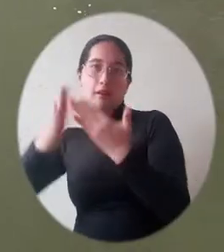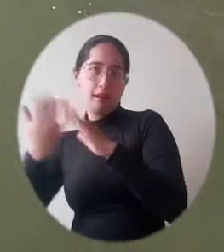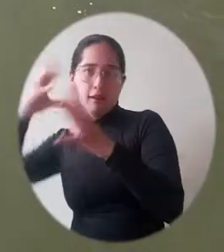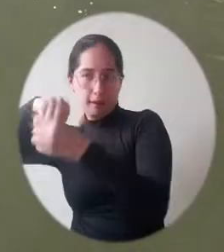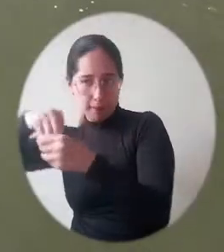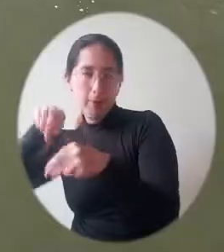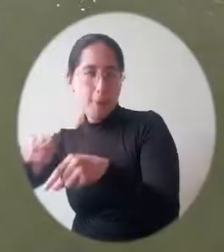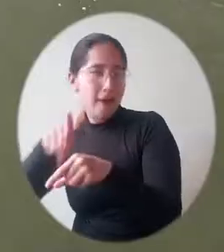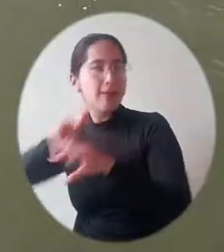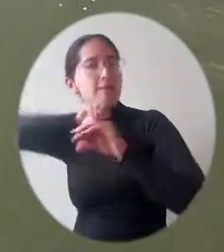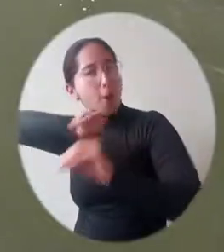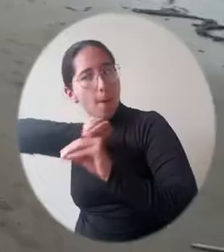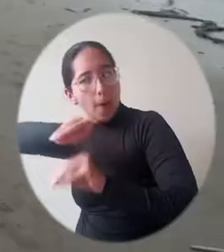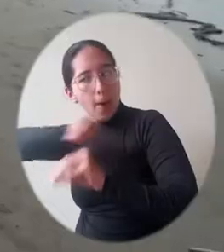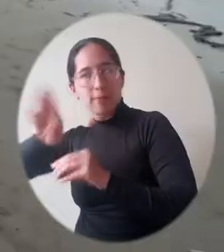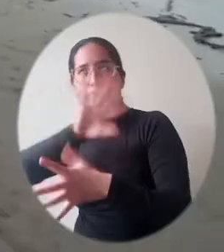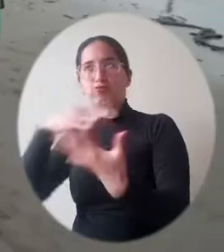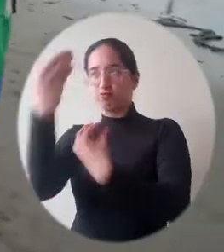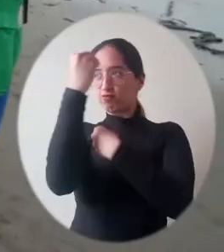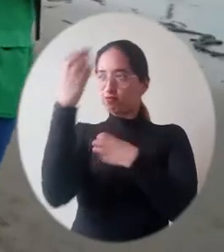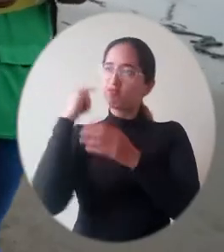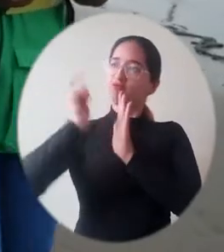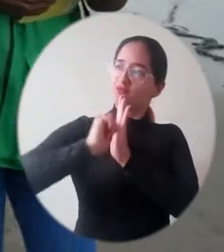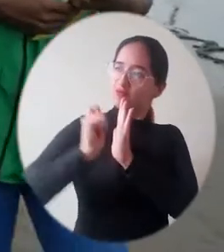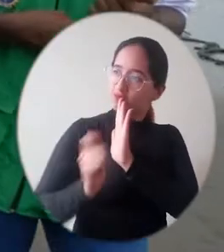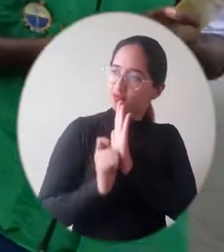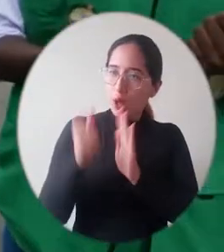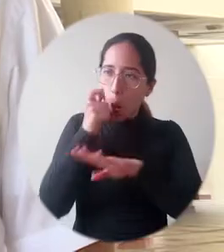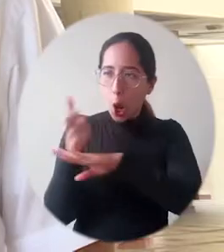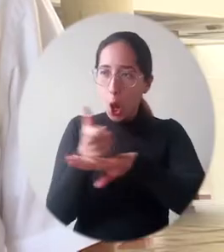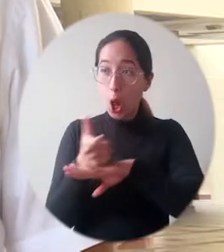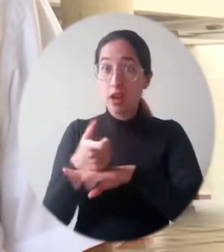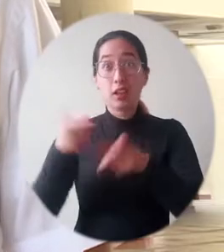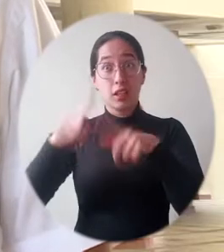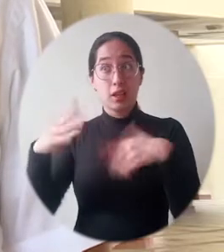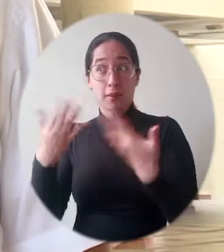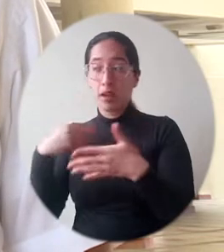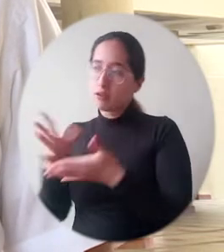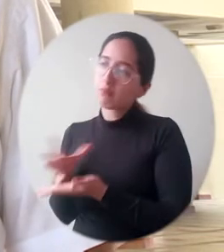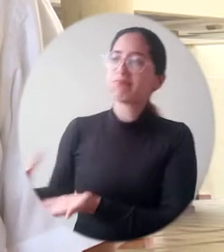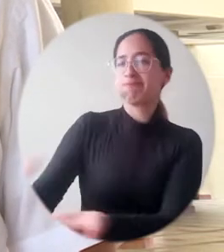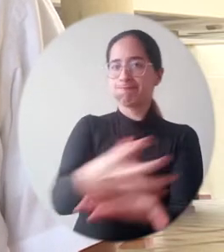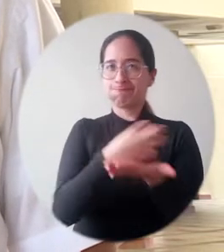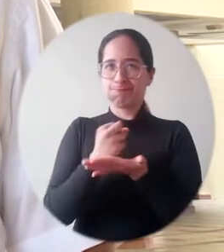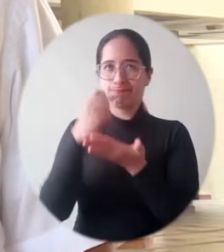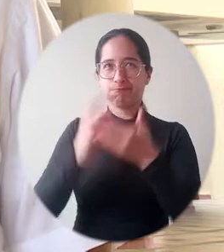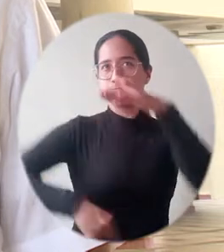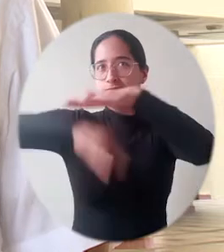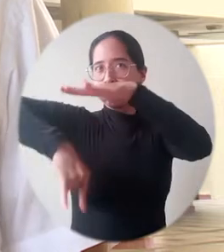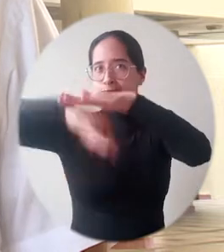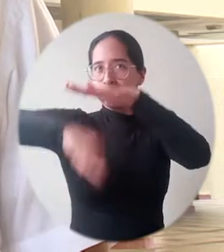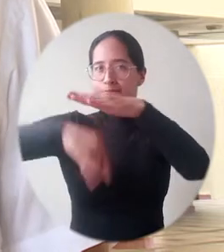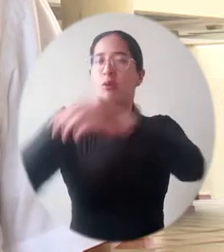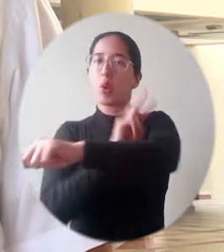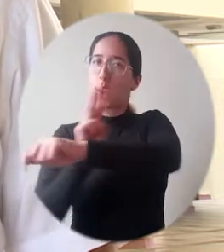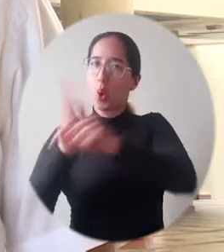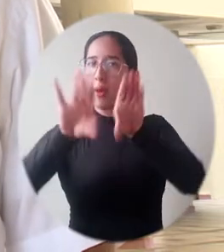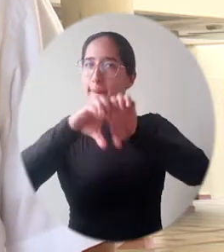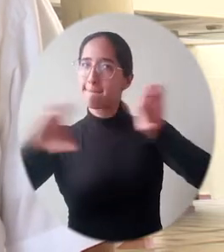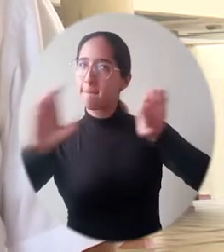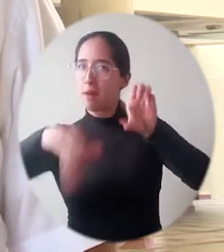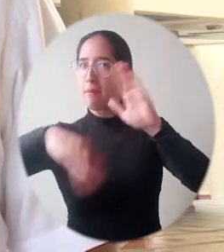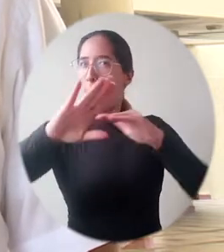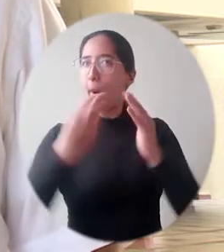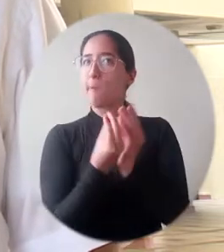personas de las mismas comunidades de pescadores que se han capacitado en esa línea, nos ayuden a consolidar una plataforma cada vez más robusta,